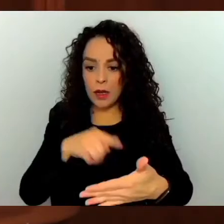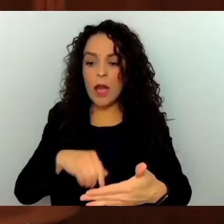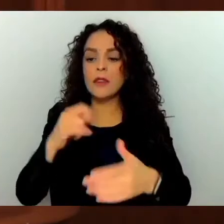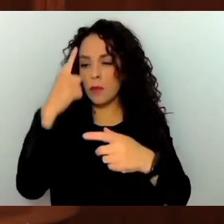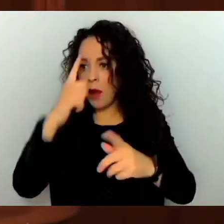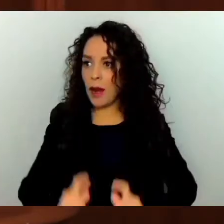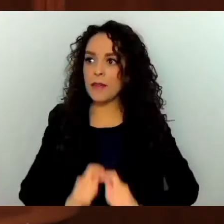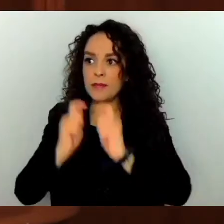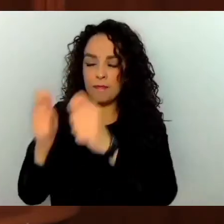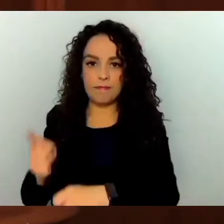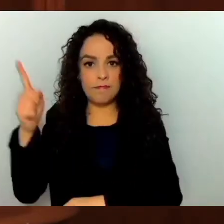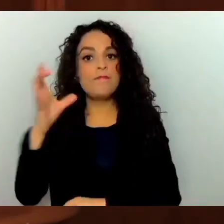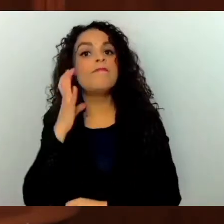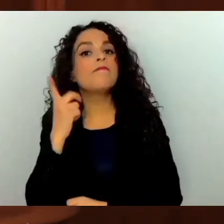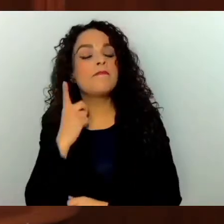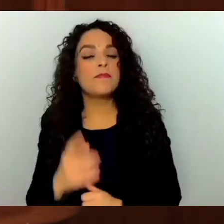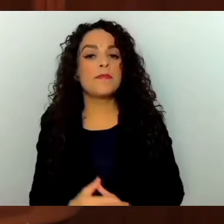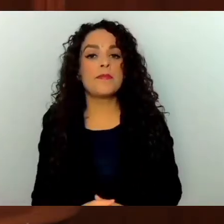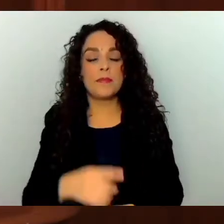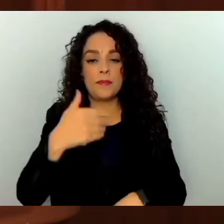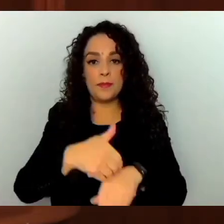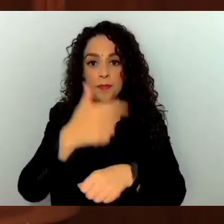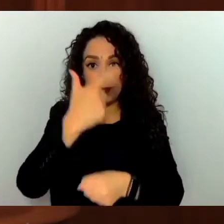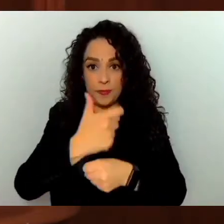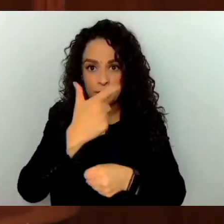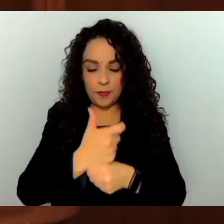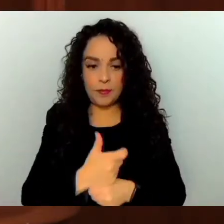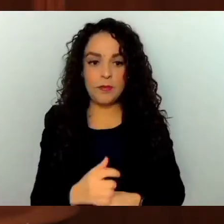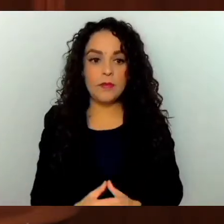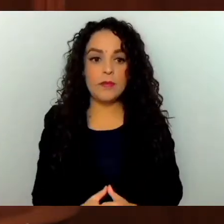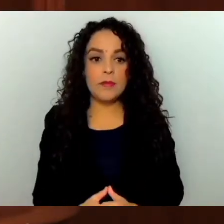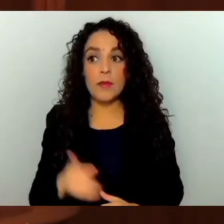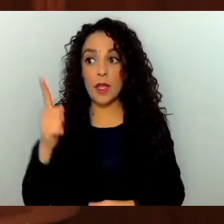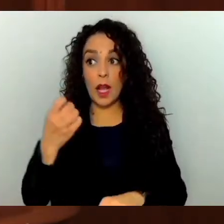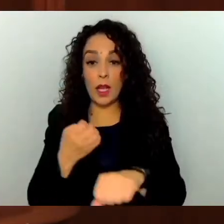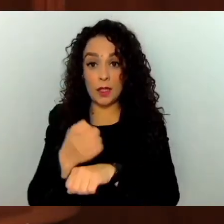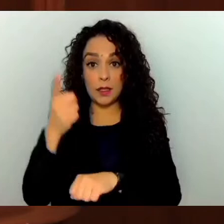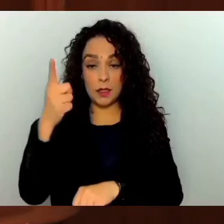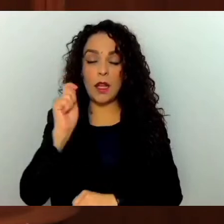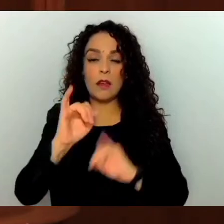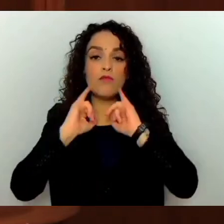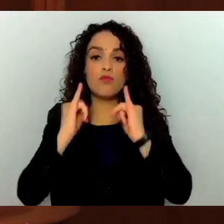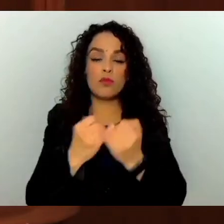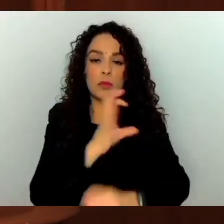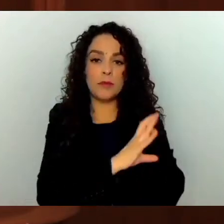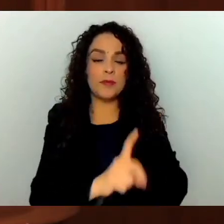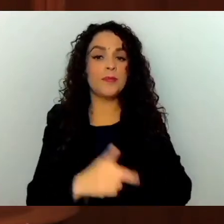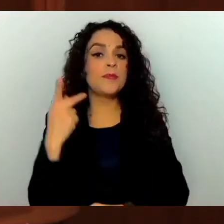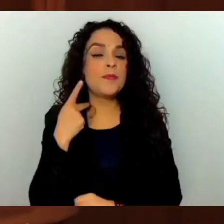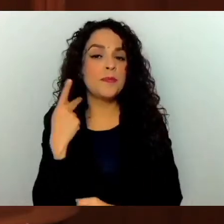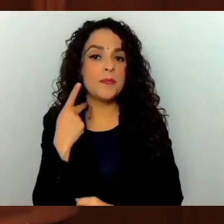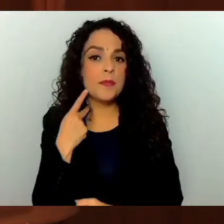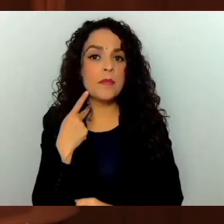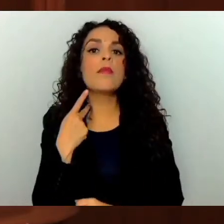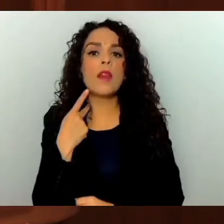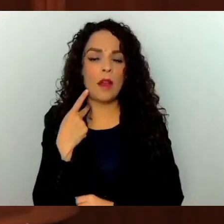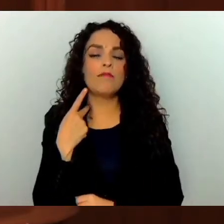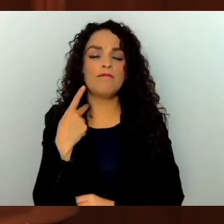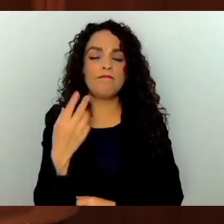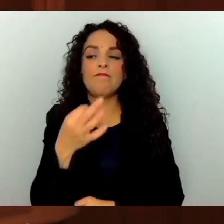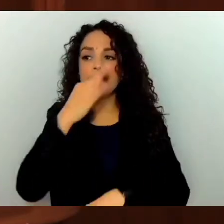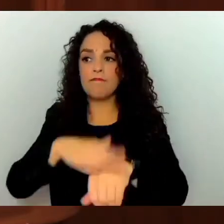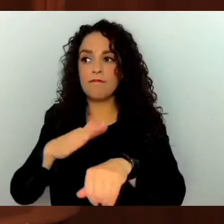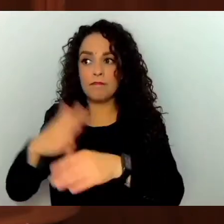Séptimo, recibida la terna por parte del Ejecutivo Estatal, la Junta de Coordinación Política citará comparecer a las y los